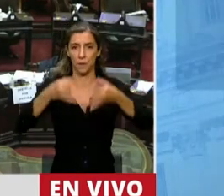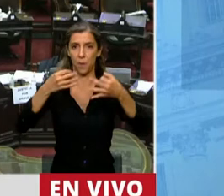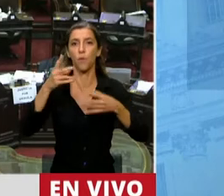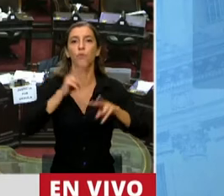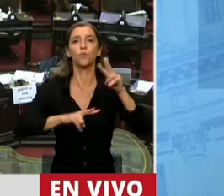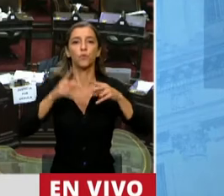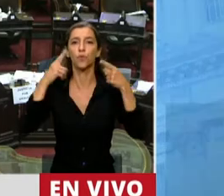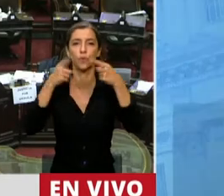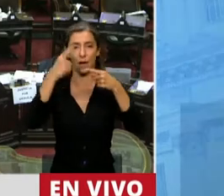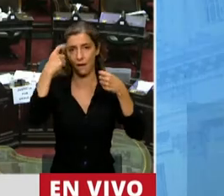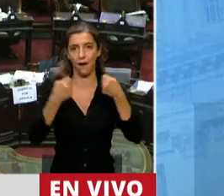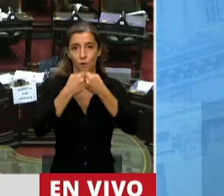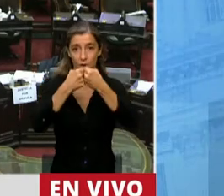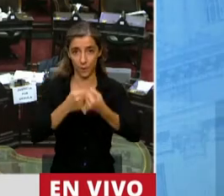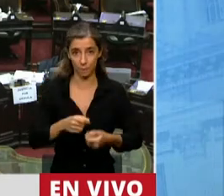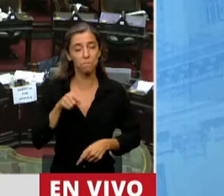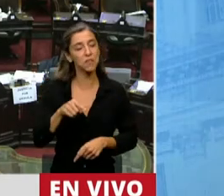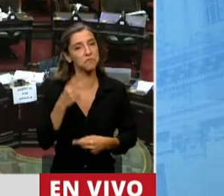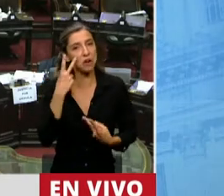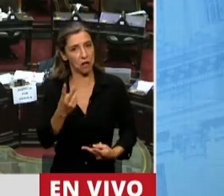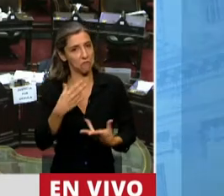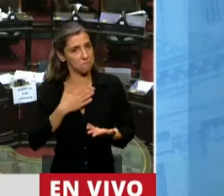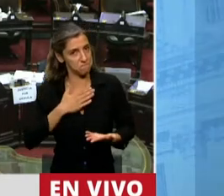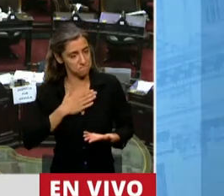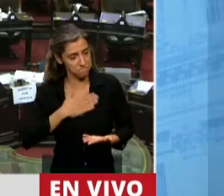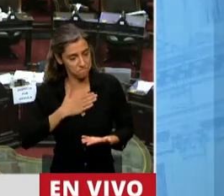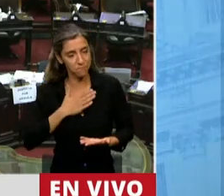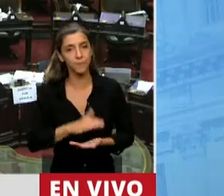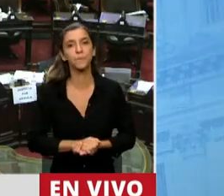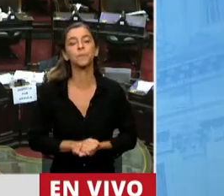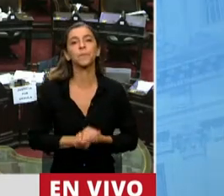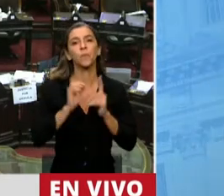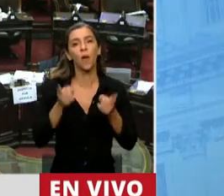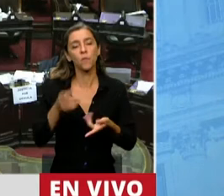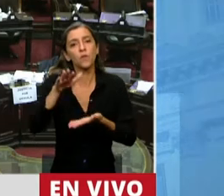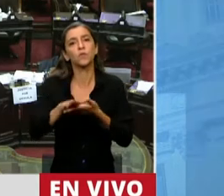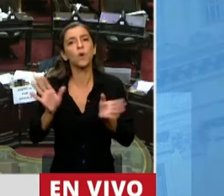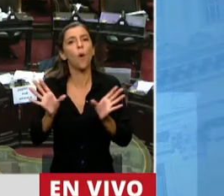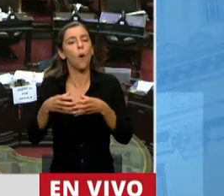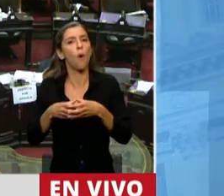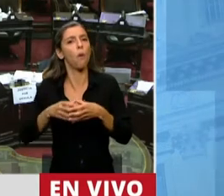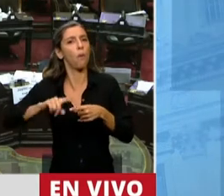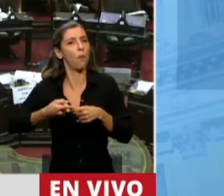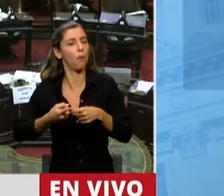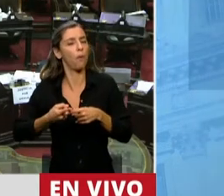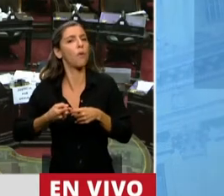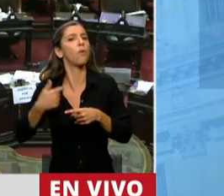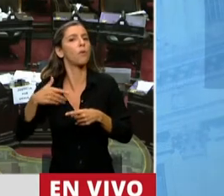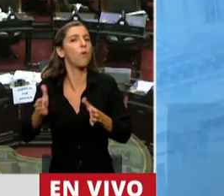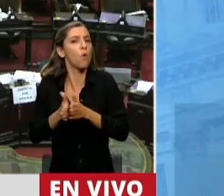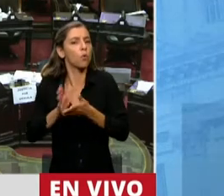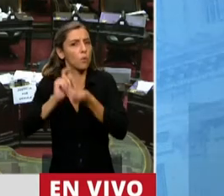Eso en cuanto a los reconocimientos. Después voy a hacer otro reconocimiento en cuanto a Juntos por el Cambio mientras gobernó. Y hay